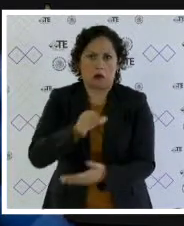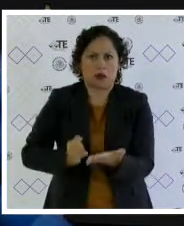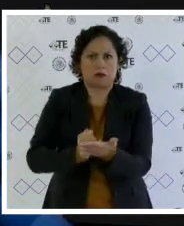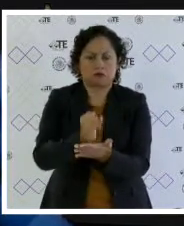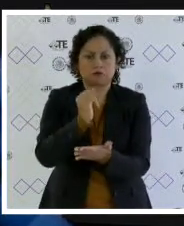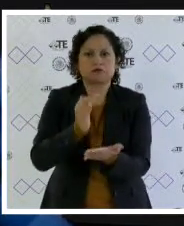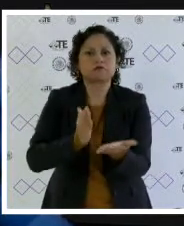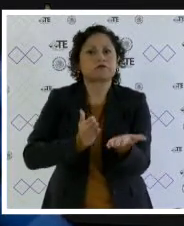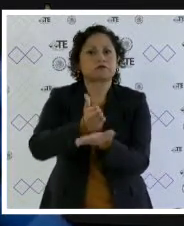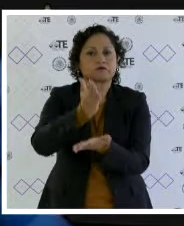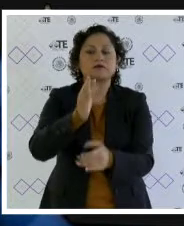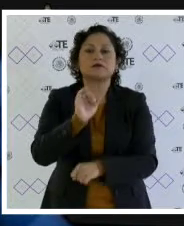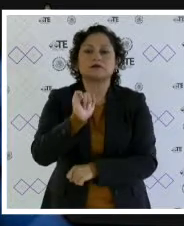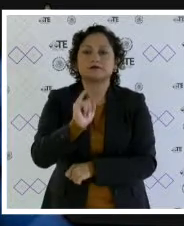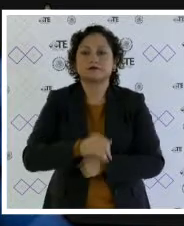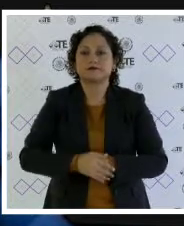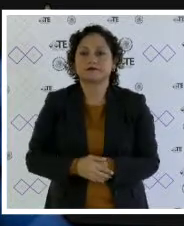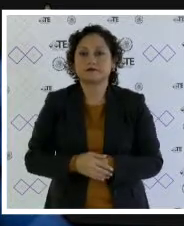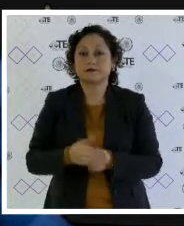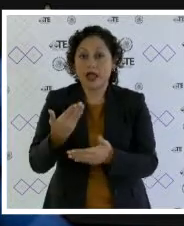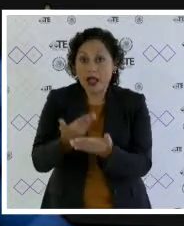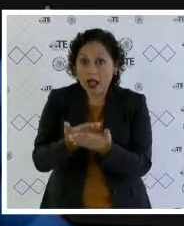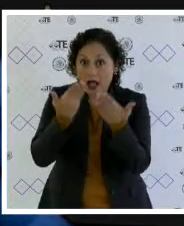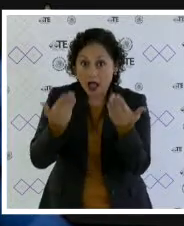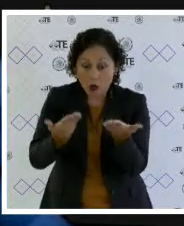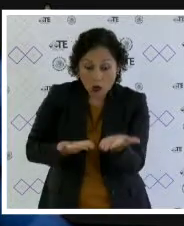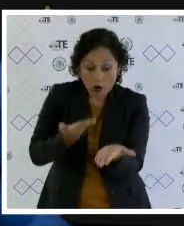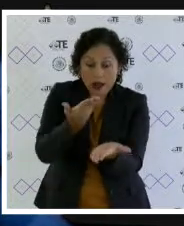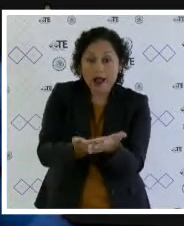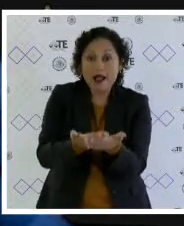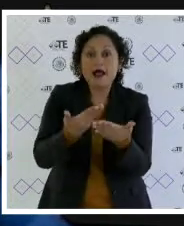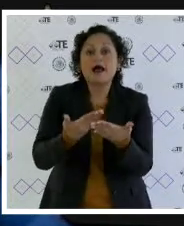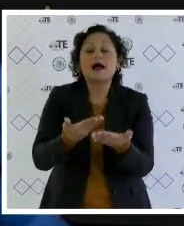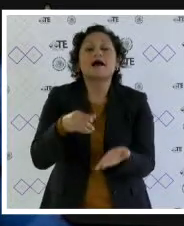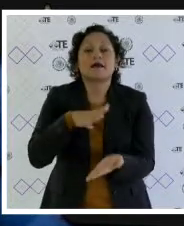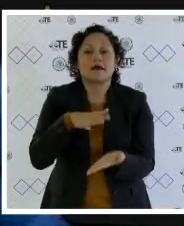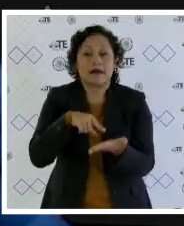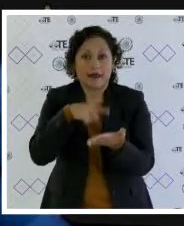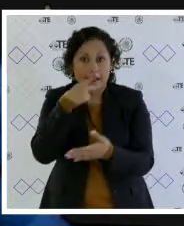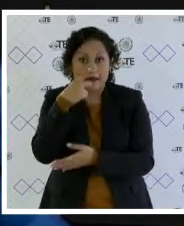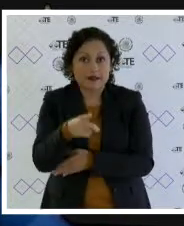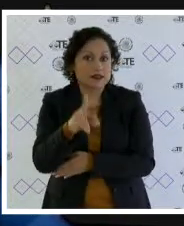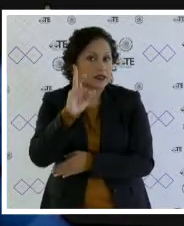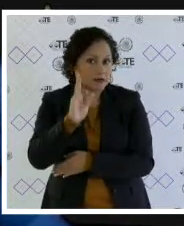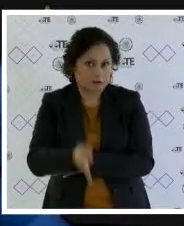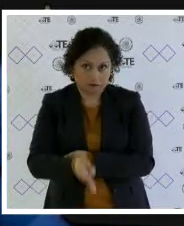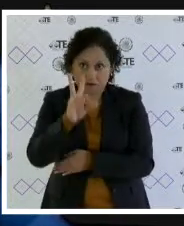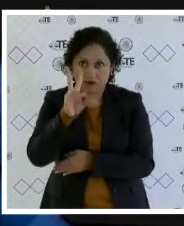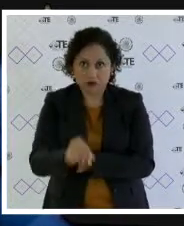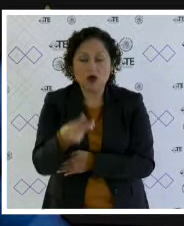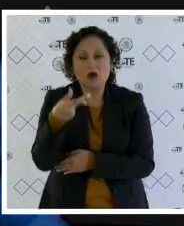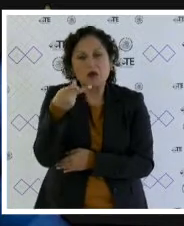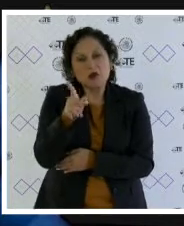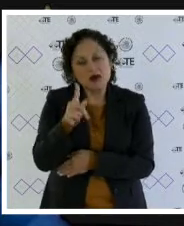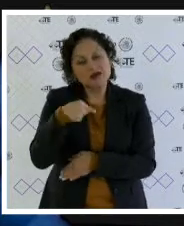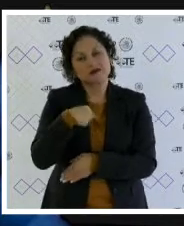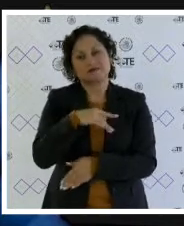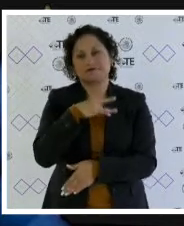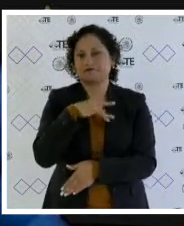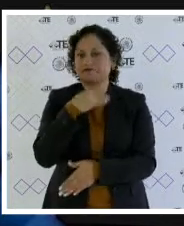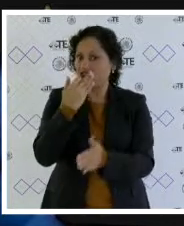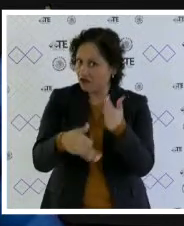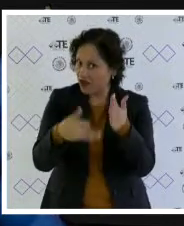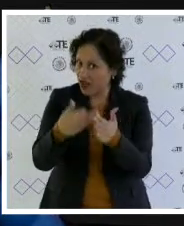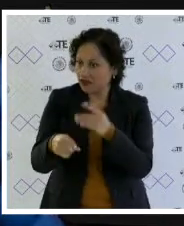En la propuesta actual, nuevamente se estima que el proyecto es inviable. Sin embargo, considero que no existen los elementos necesarios